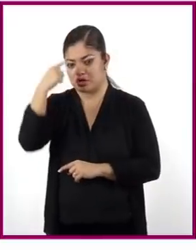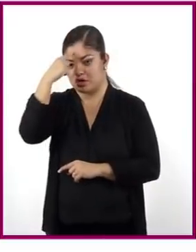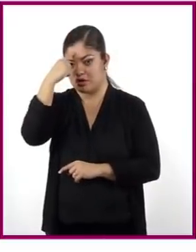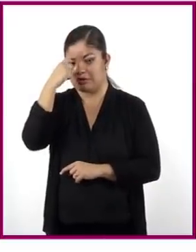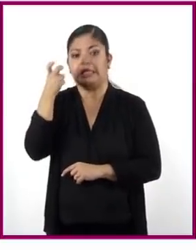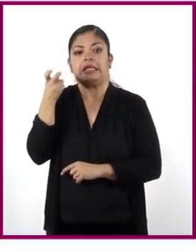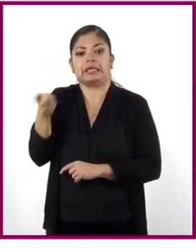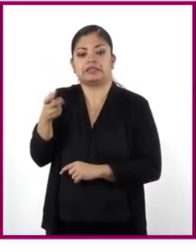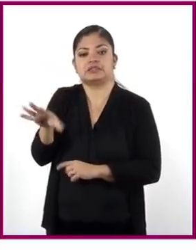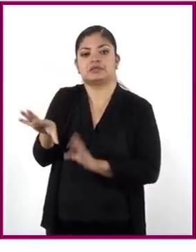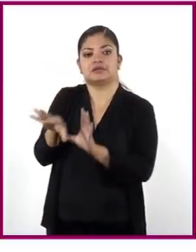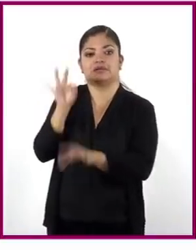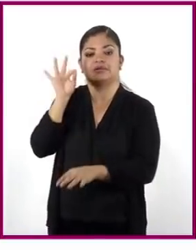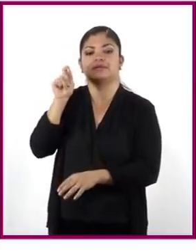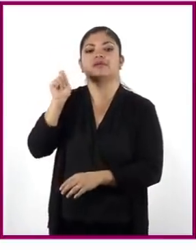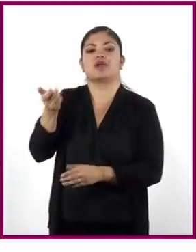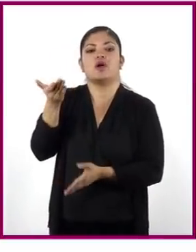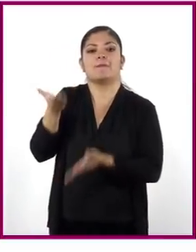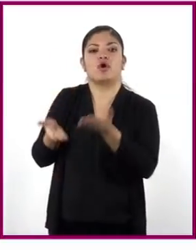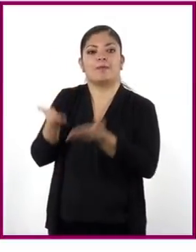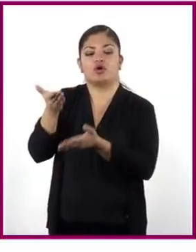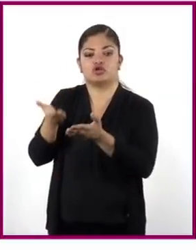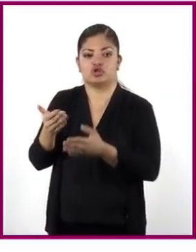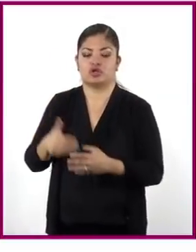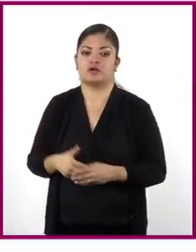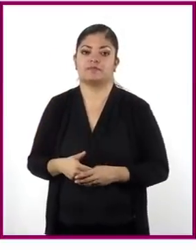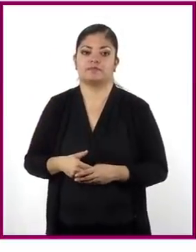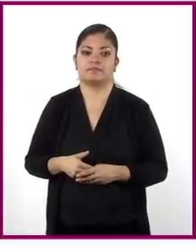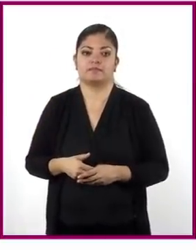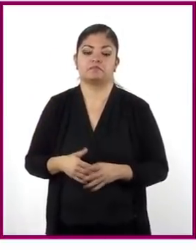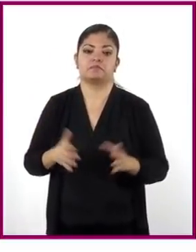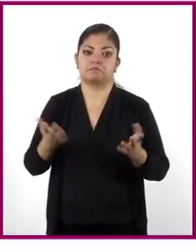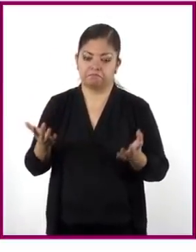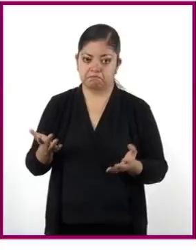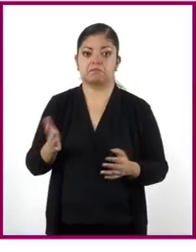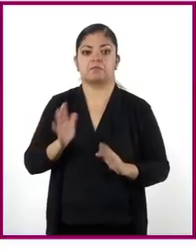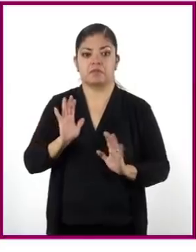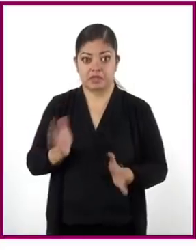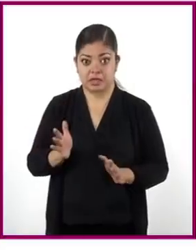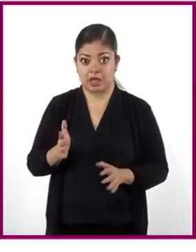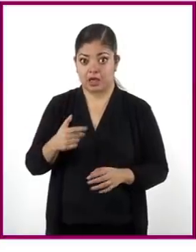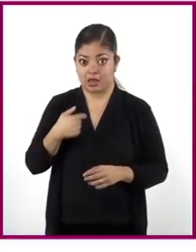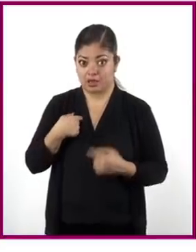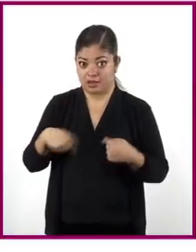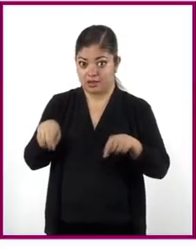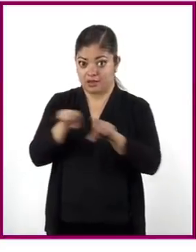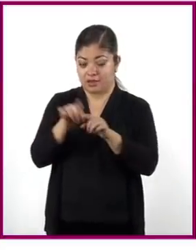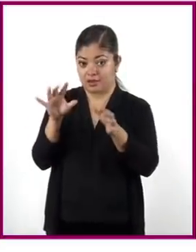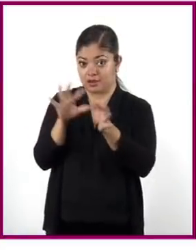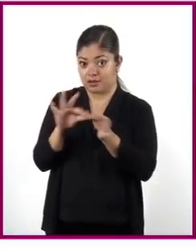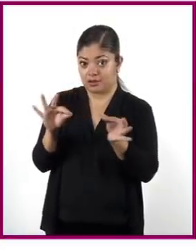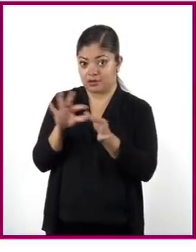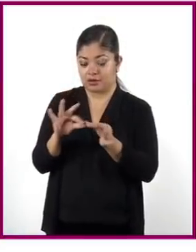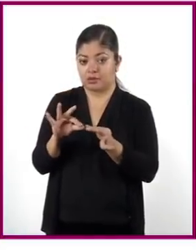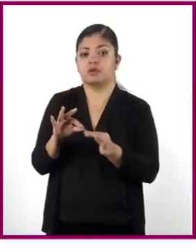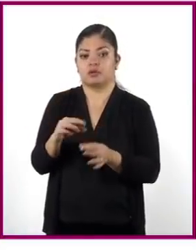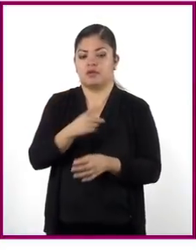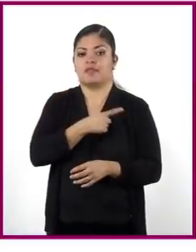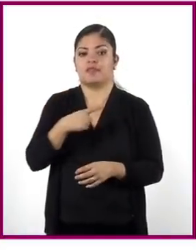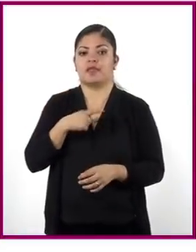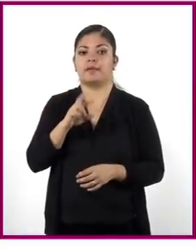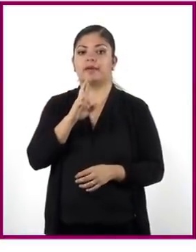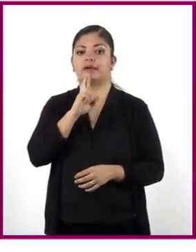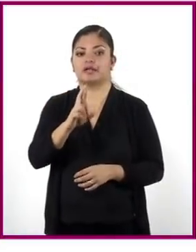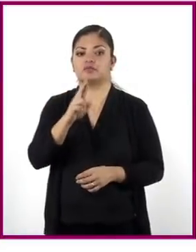constante de proporcionalidad. Y bueno, en fin, ya dicho esto, lo que vamos a hacer es responder